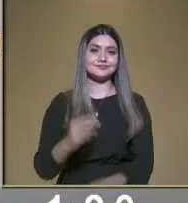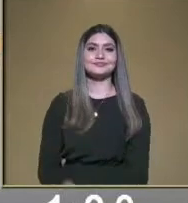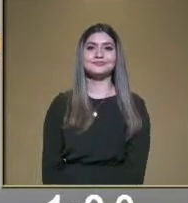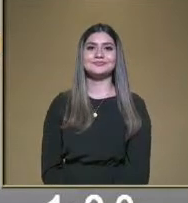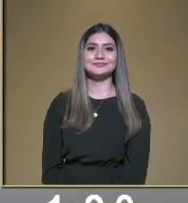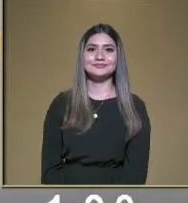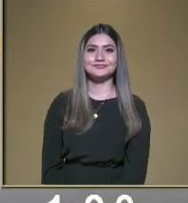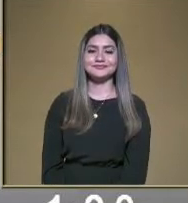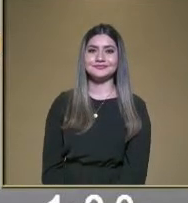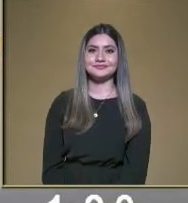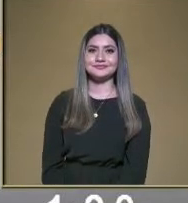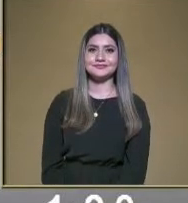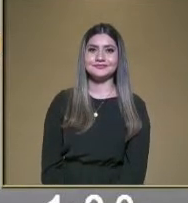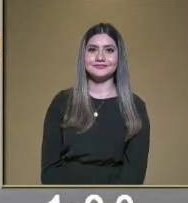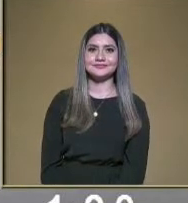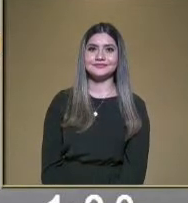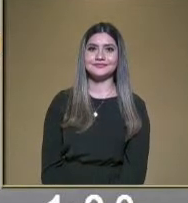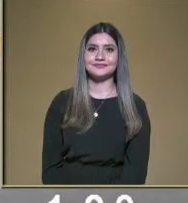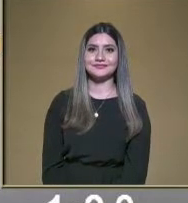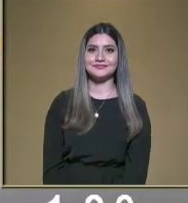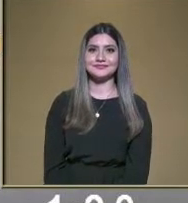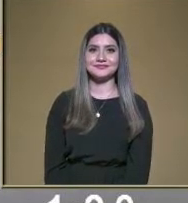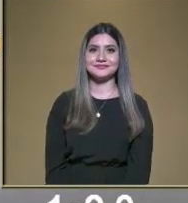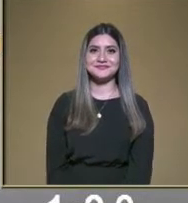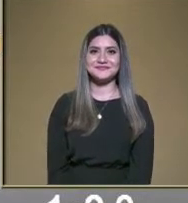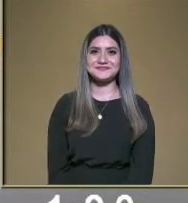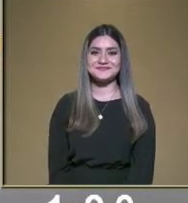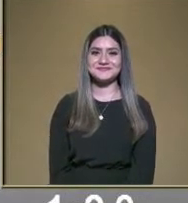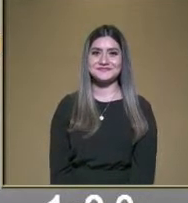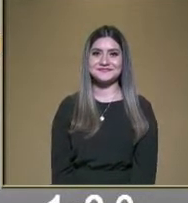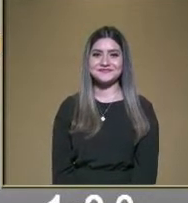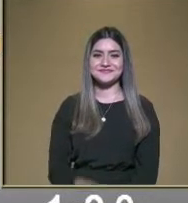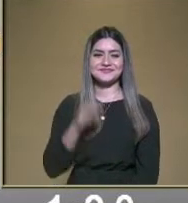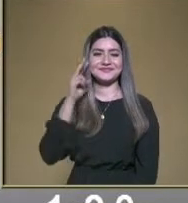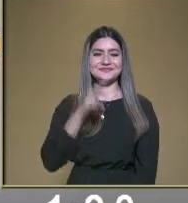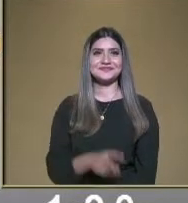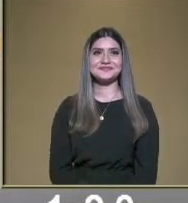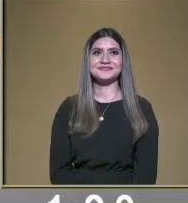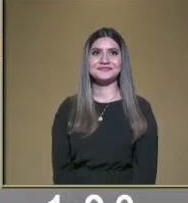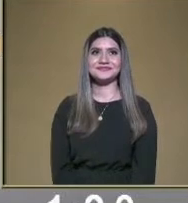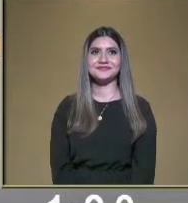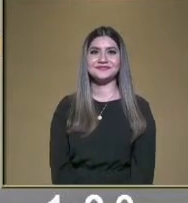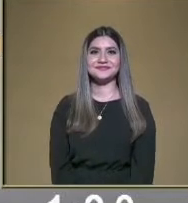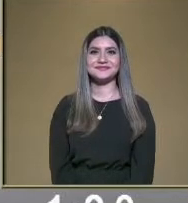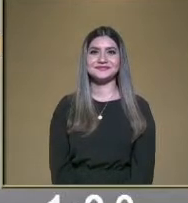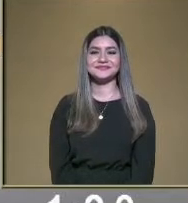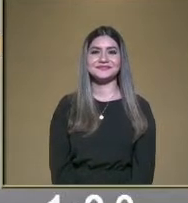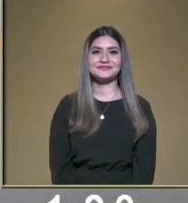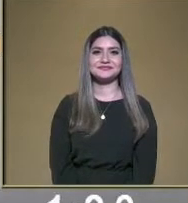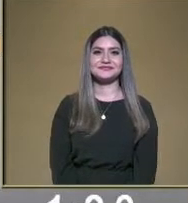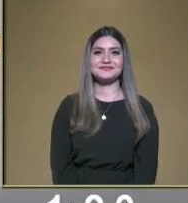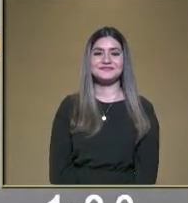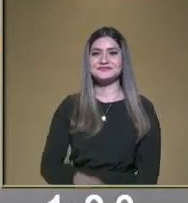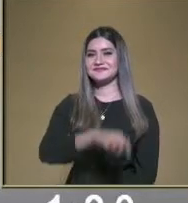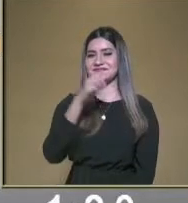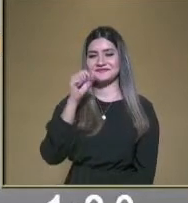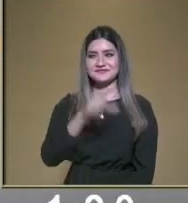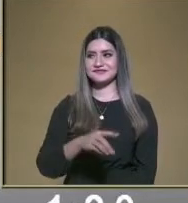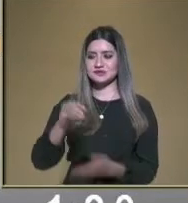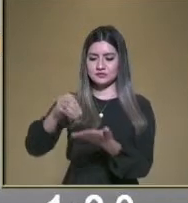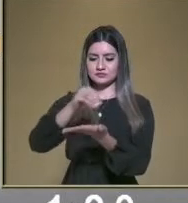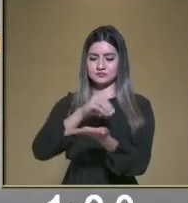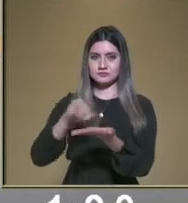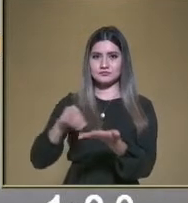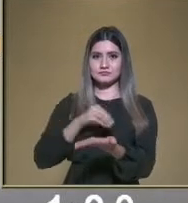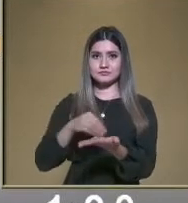me aseguro, maestra. Tengo un buen equilibrio. Así Vamos a ver, maestra. bueno, pues también otro de las fichas pueden ser